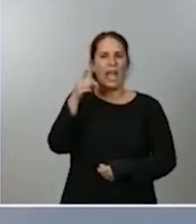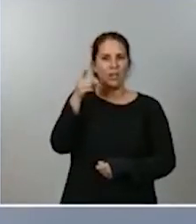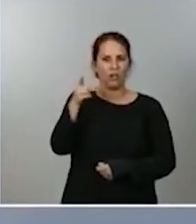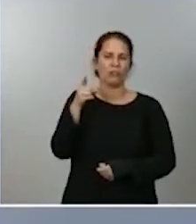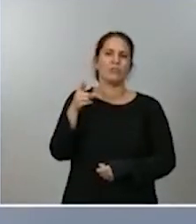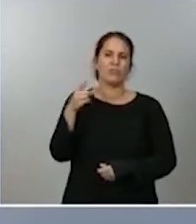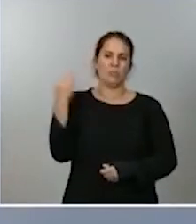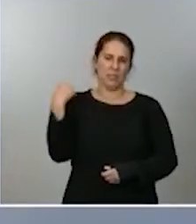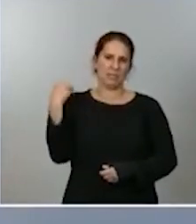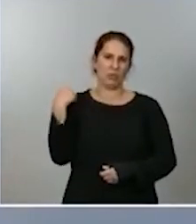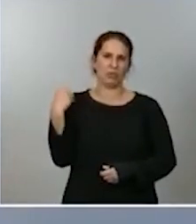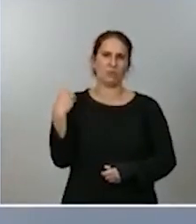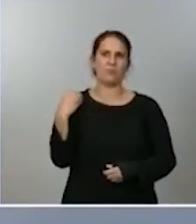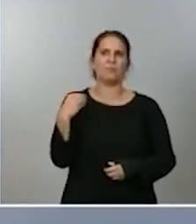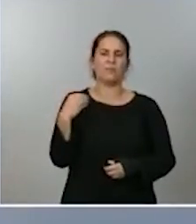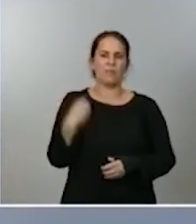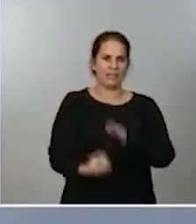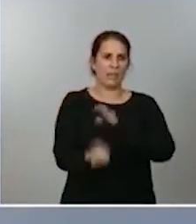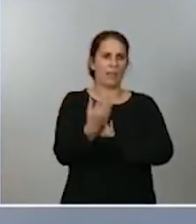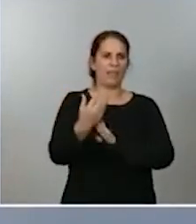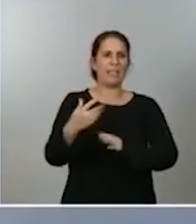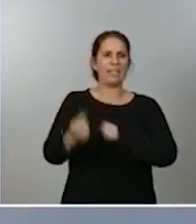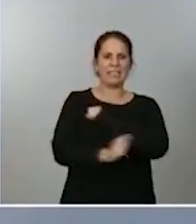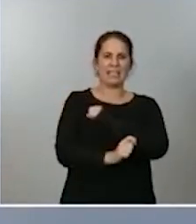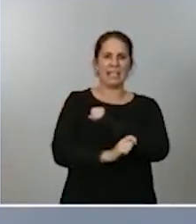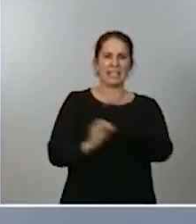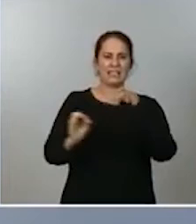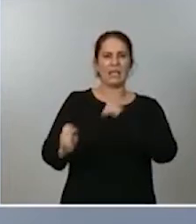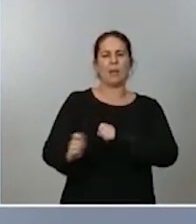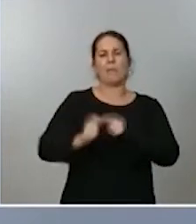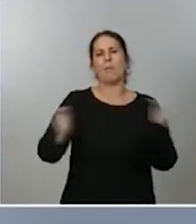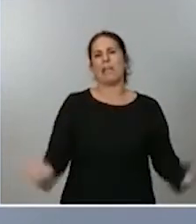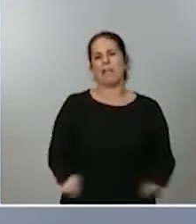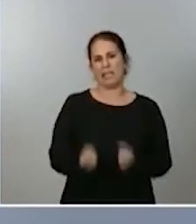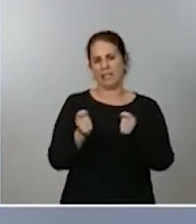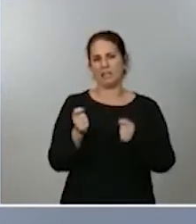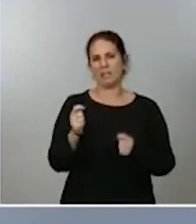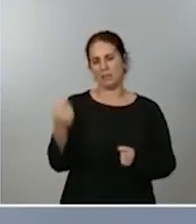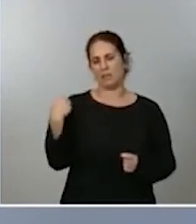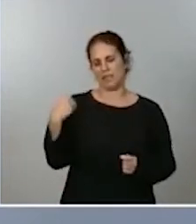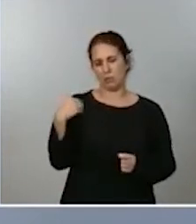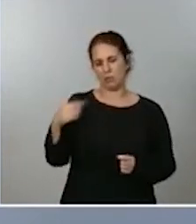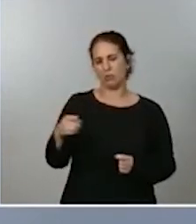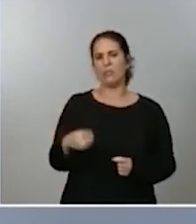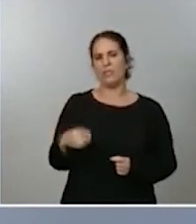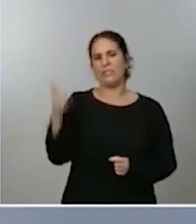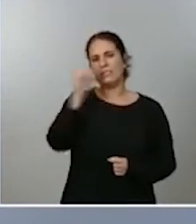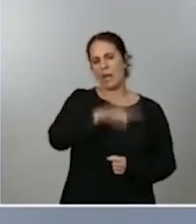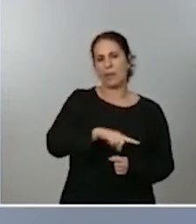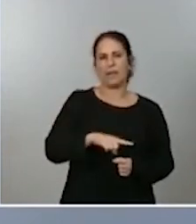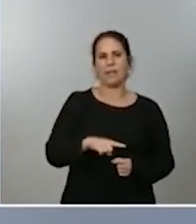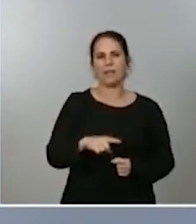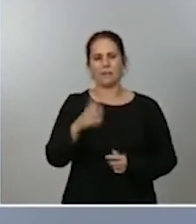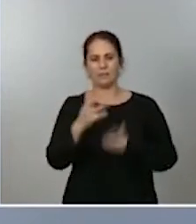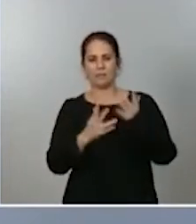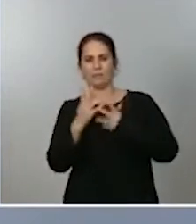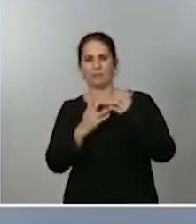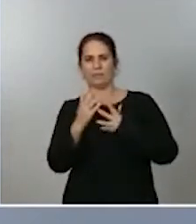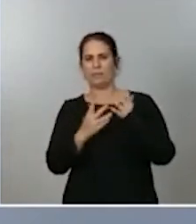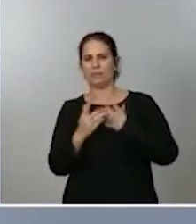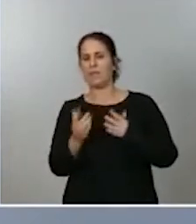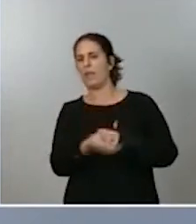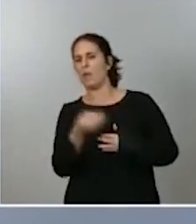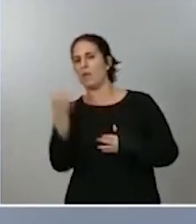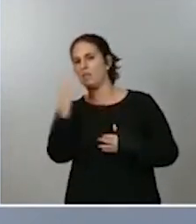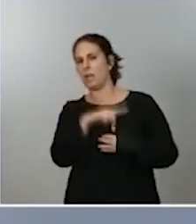establecen esas estrategias de marketing y son ellos los que sabrán efectivamente medir adecuadamente y en esos rangos que está